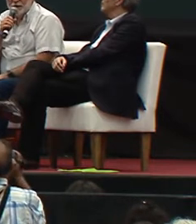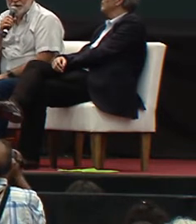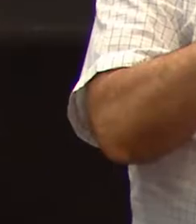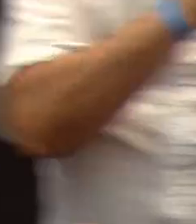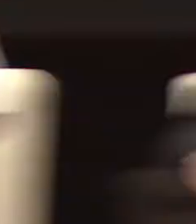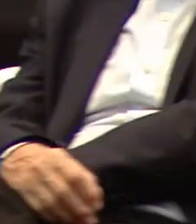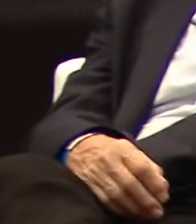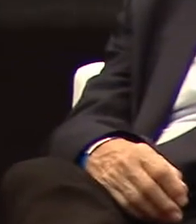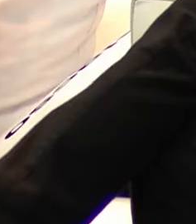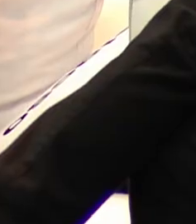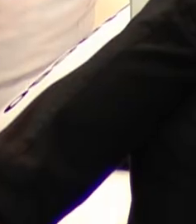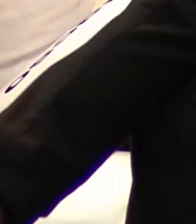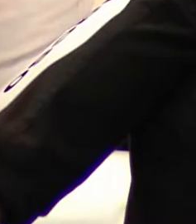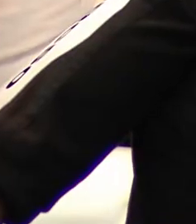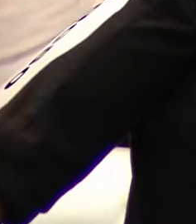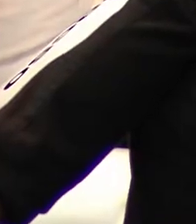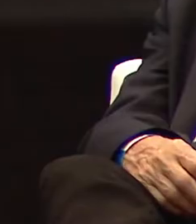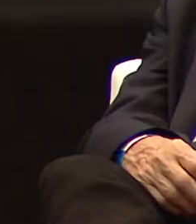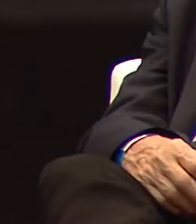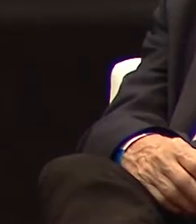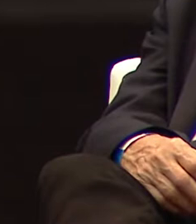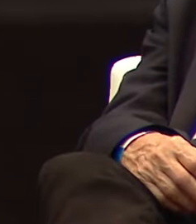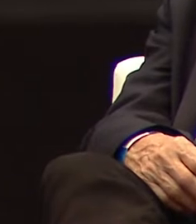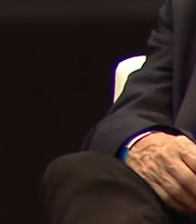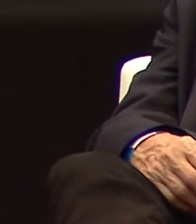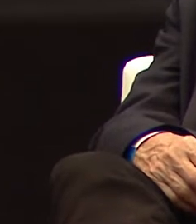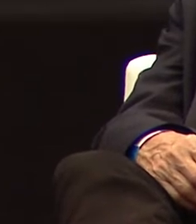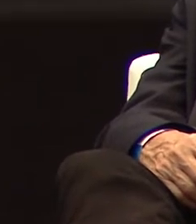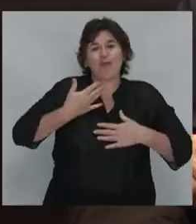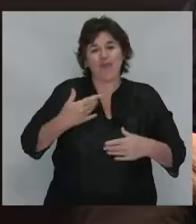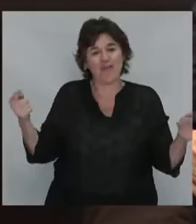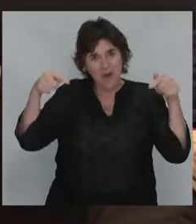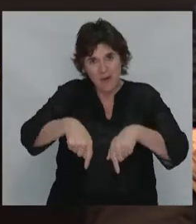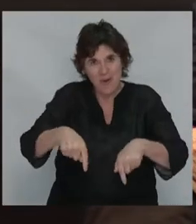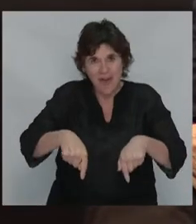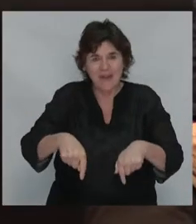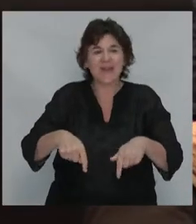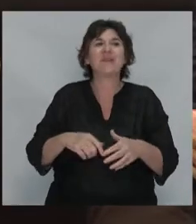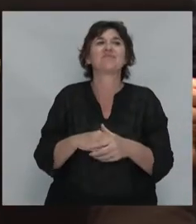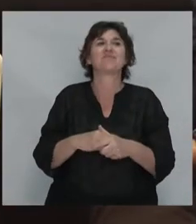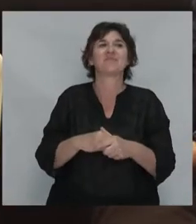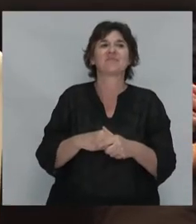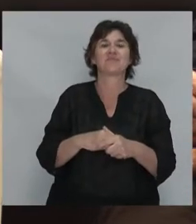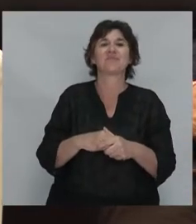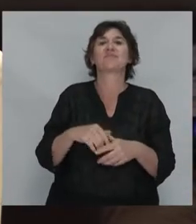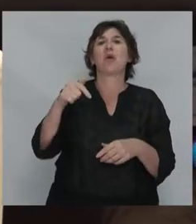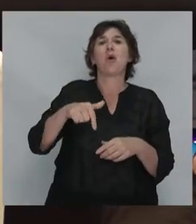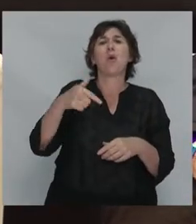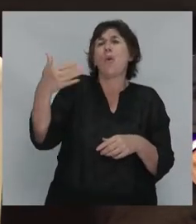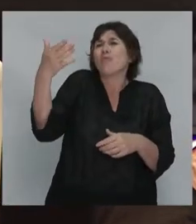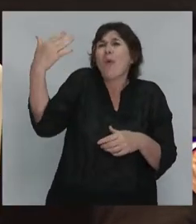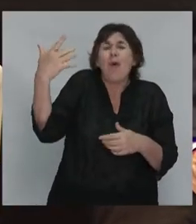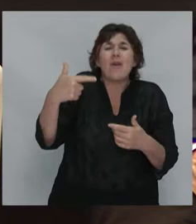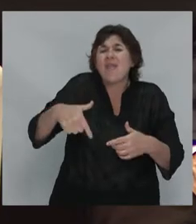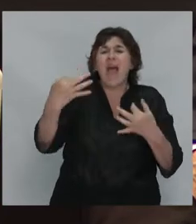bueno buenas tardes compañeras compañeros es un placer estar aquí con ustedes es una jornada muy